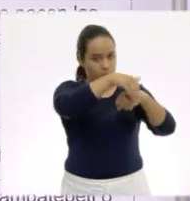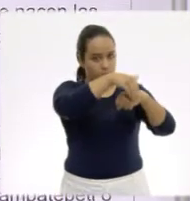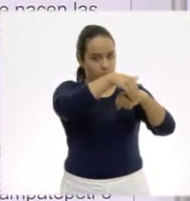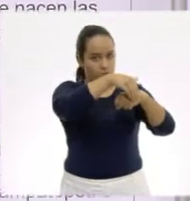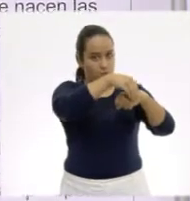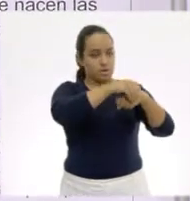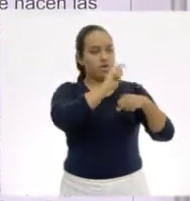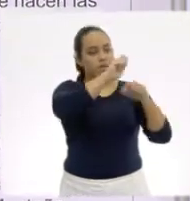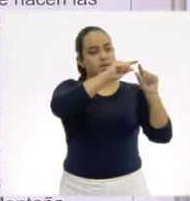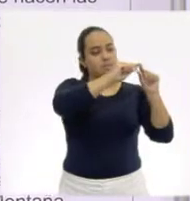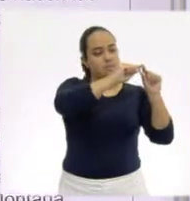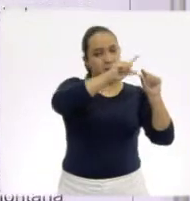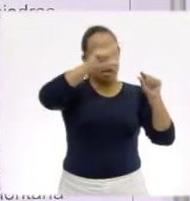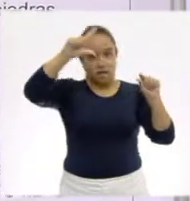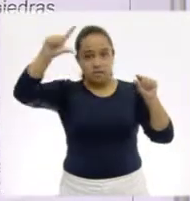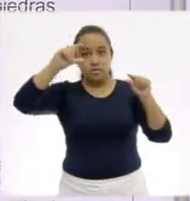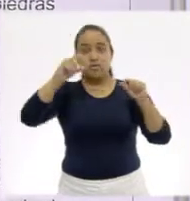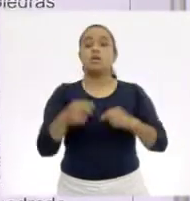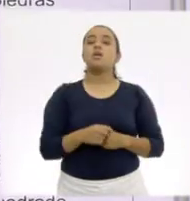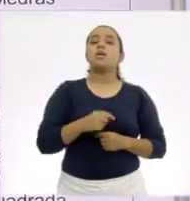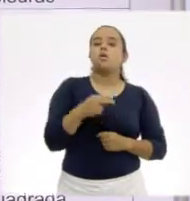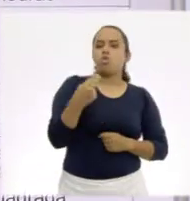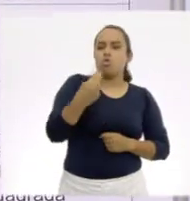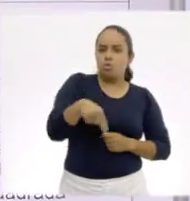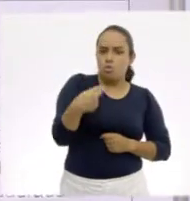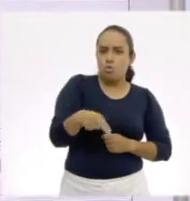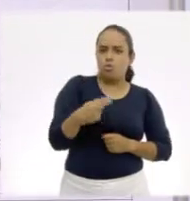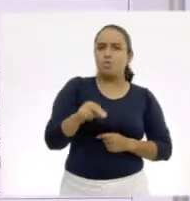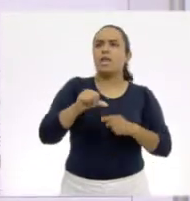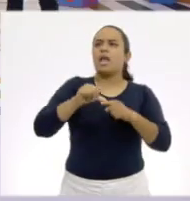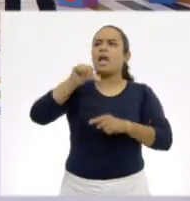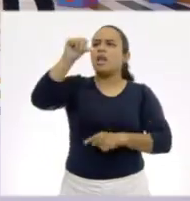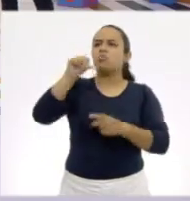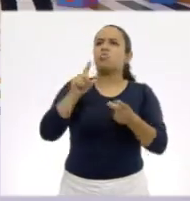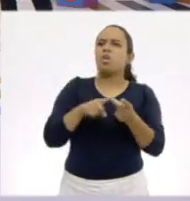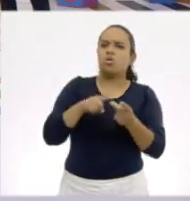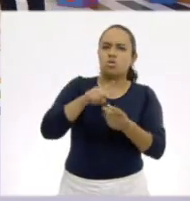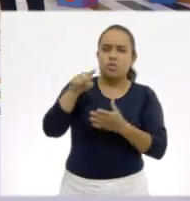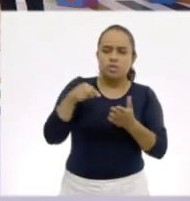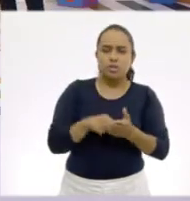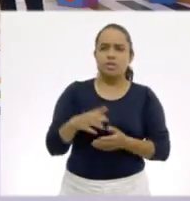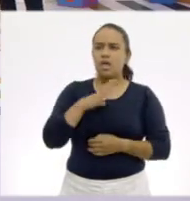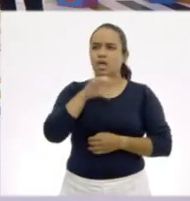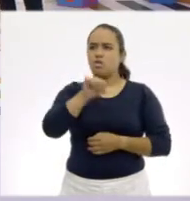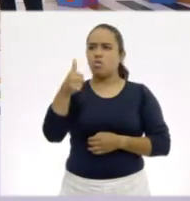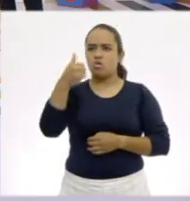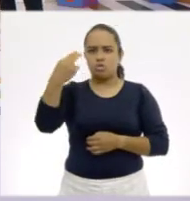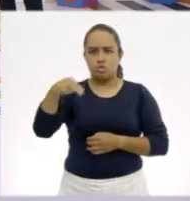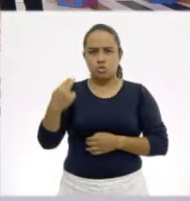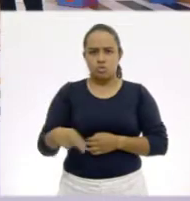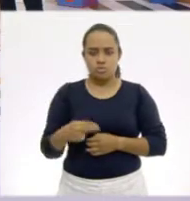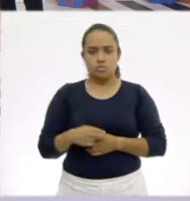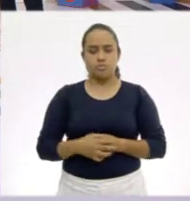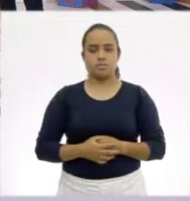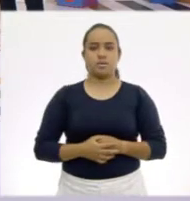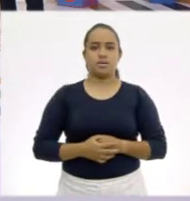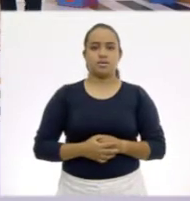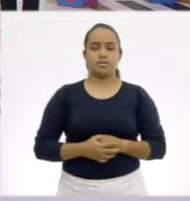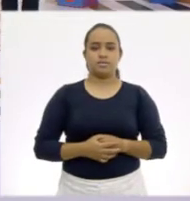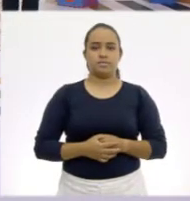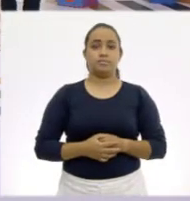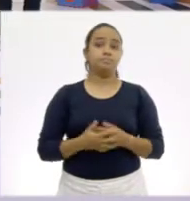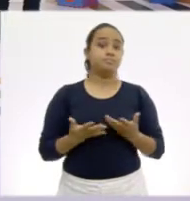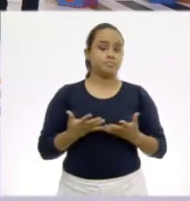es decir, tal vez del más grande al más chiquito, su nombre, su altura, su localización y otros nombres. Con los que se les conoce, sí, a ver.